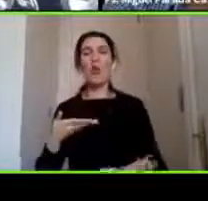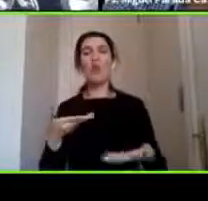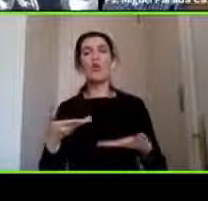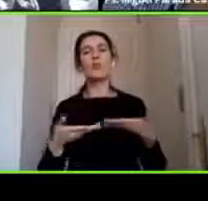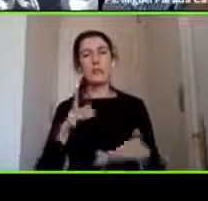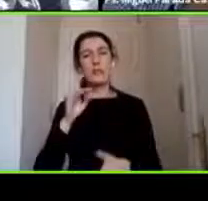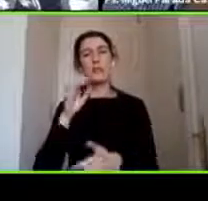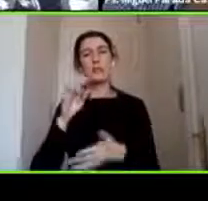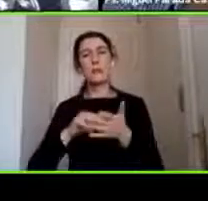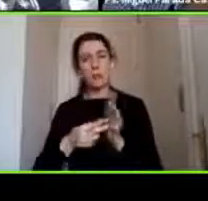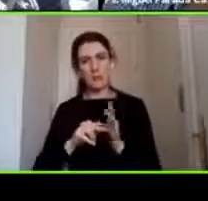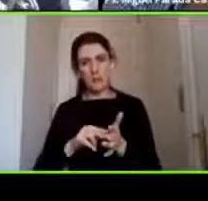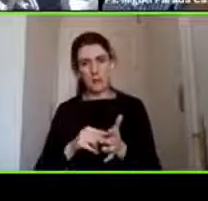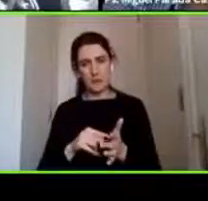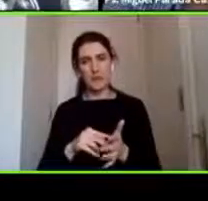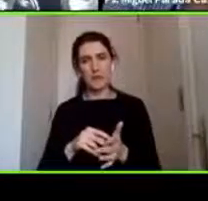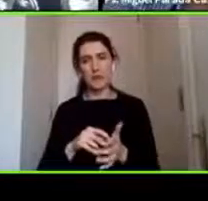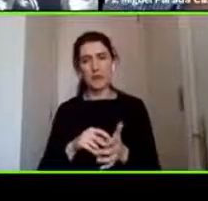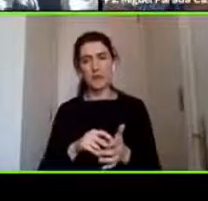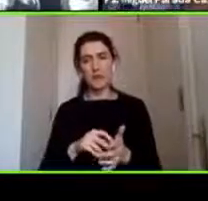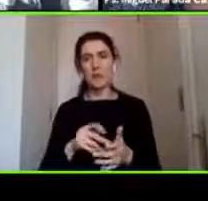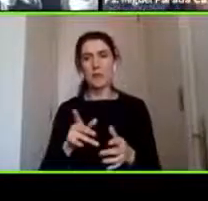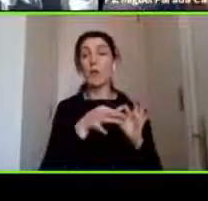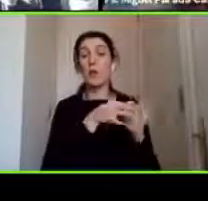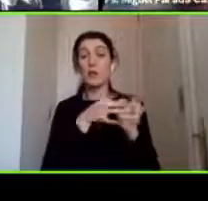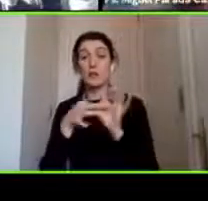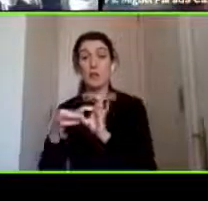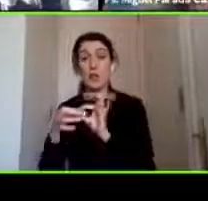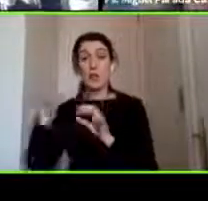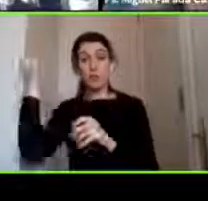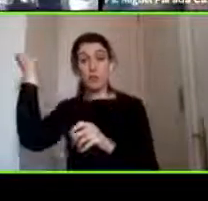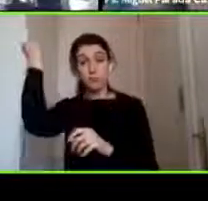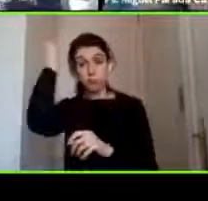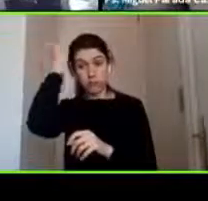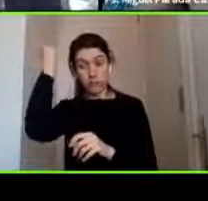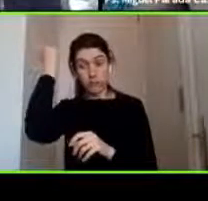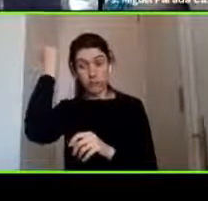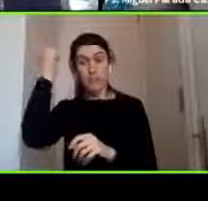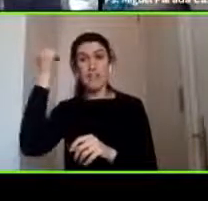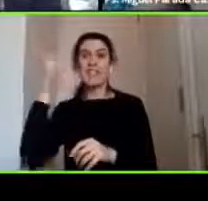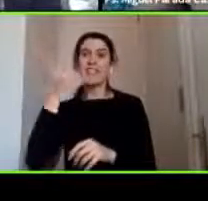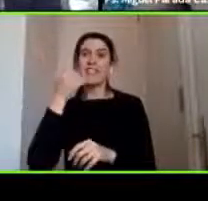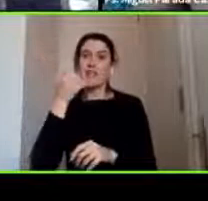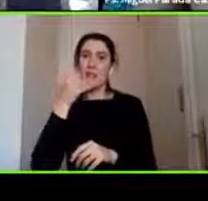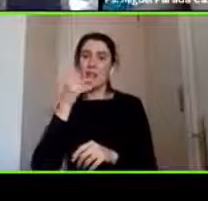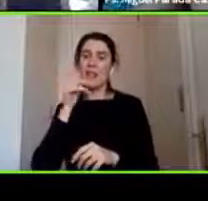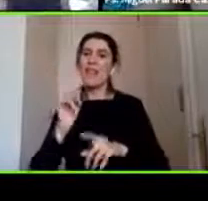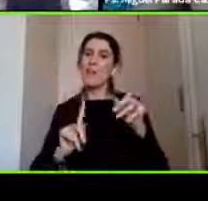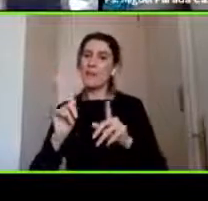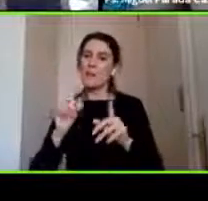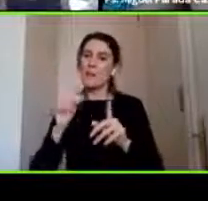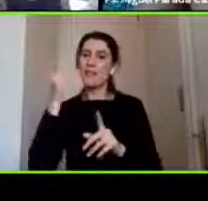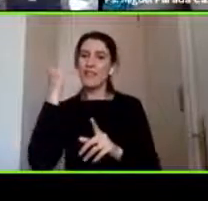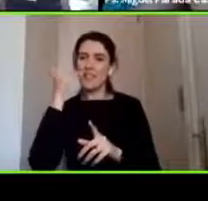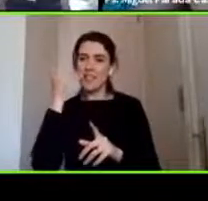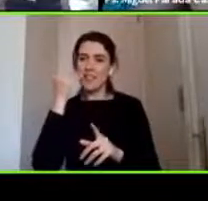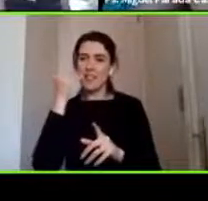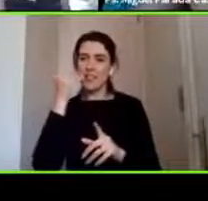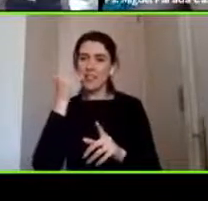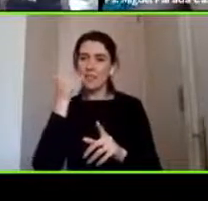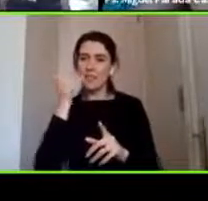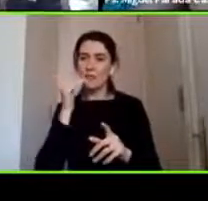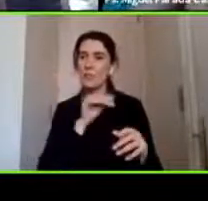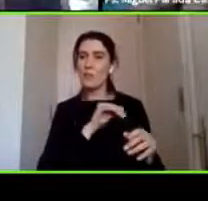la lesión como también dependiendo de qué niño y cómo vengo genéticamente ya